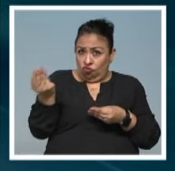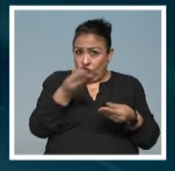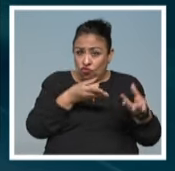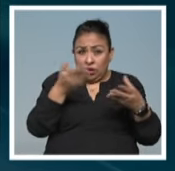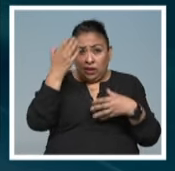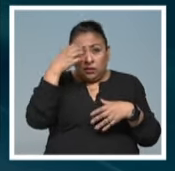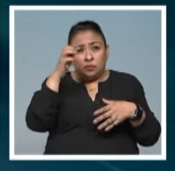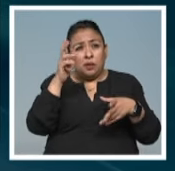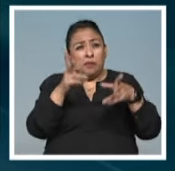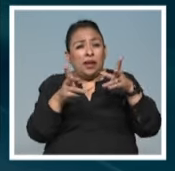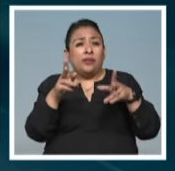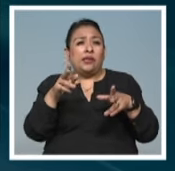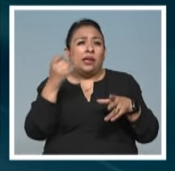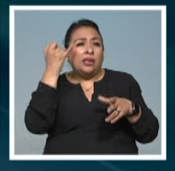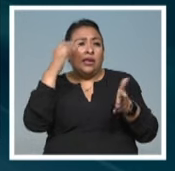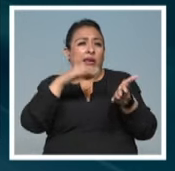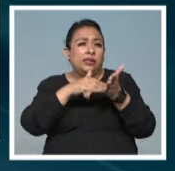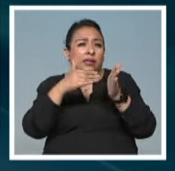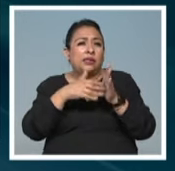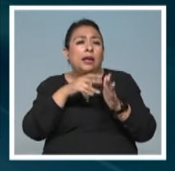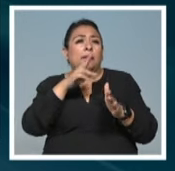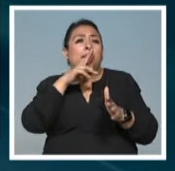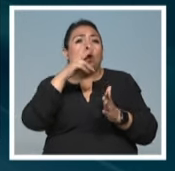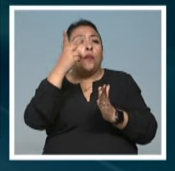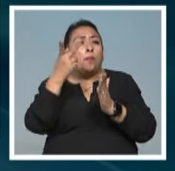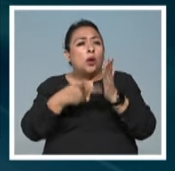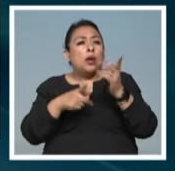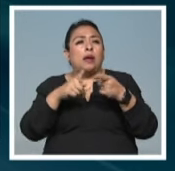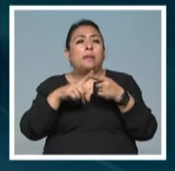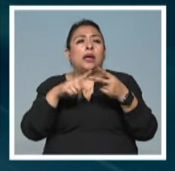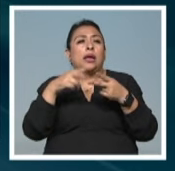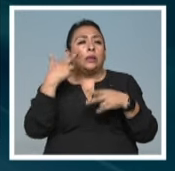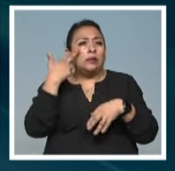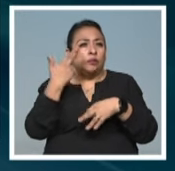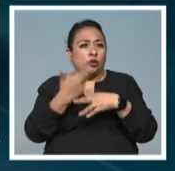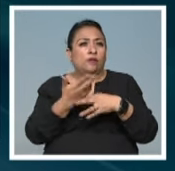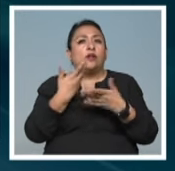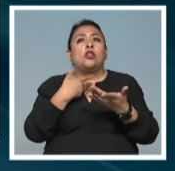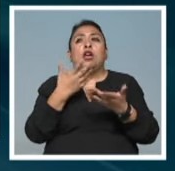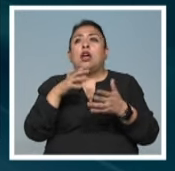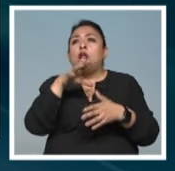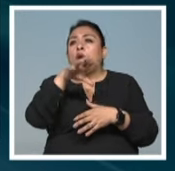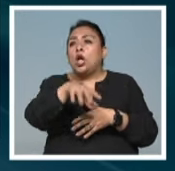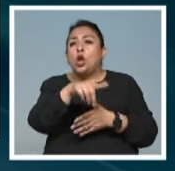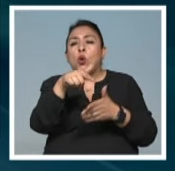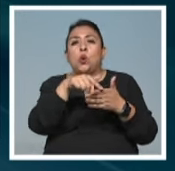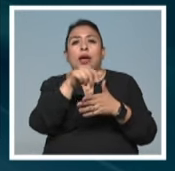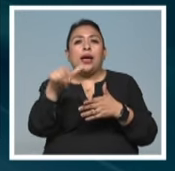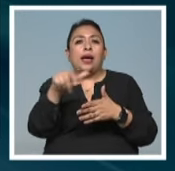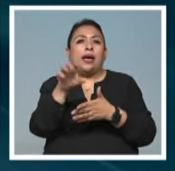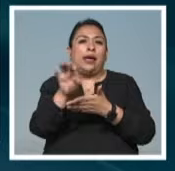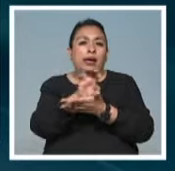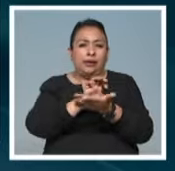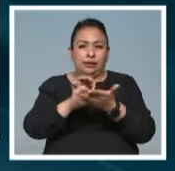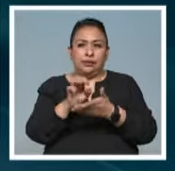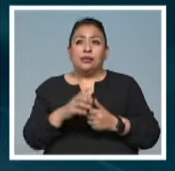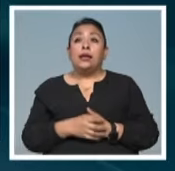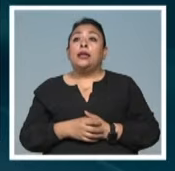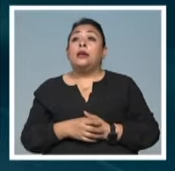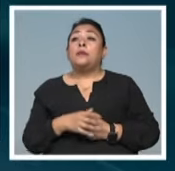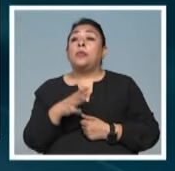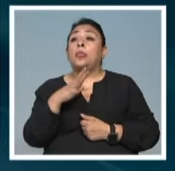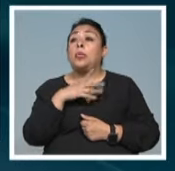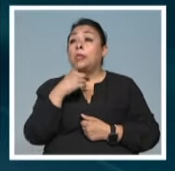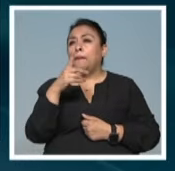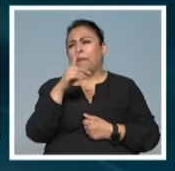prácticas y estrategias que mejoren la programación, la curaduría y la formación de los espacios escénicos. Armamos